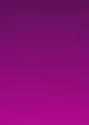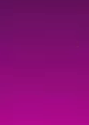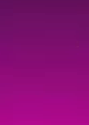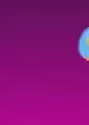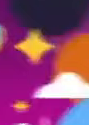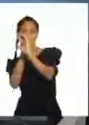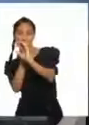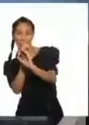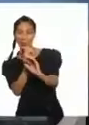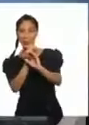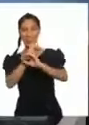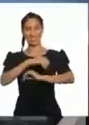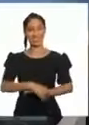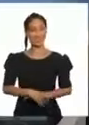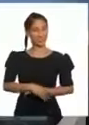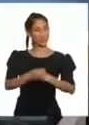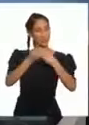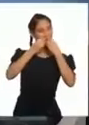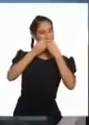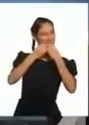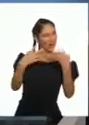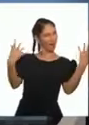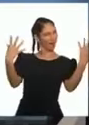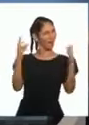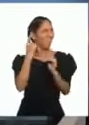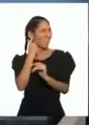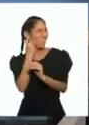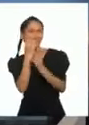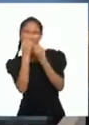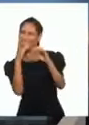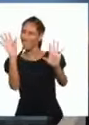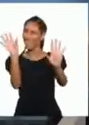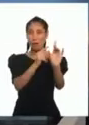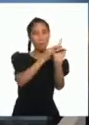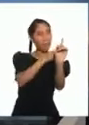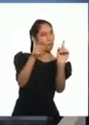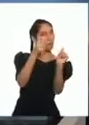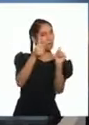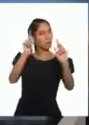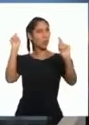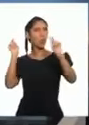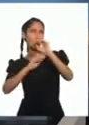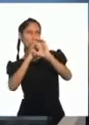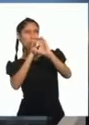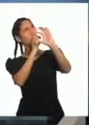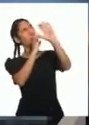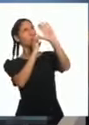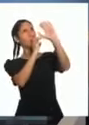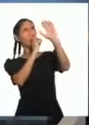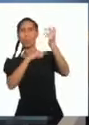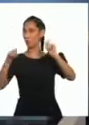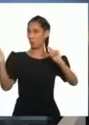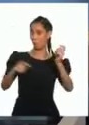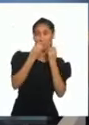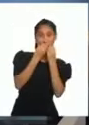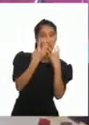¡Qué excelentes músicos! Y son peruanos.